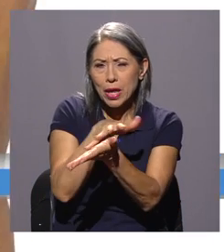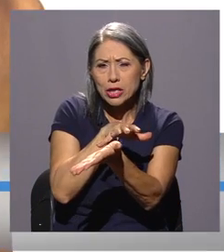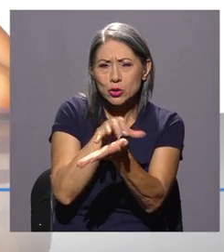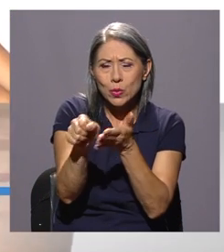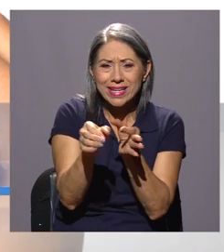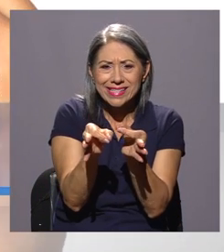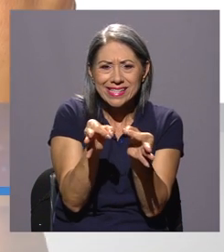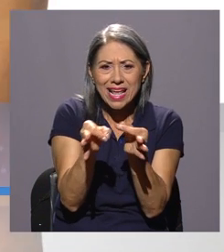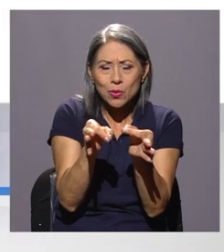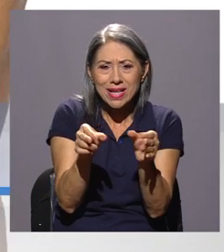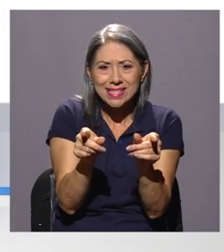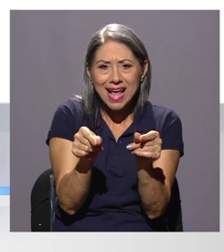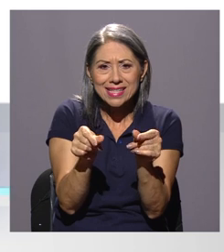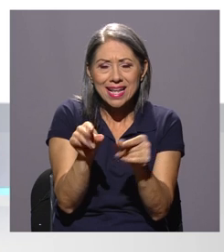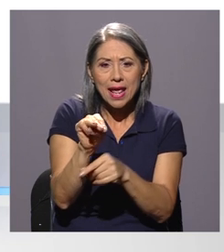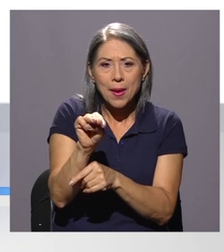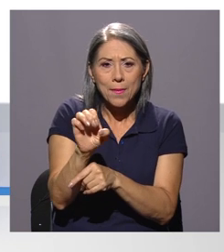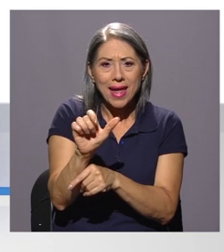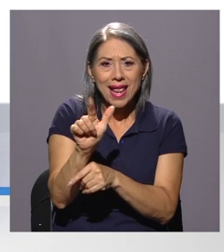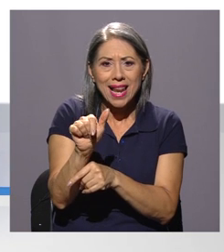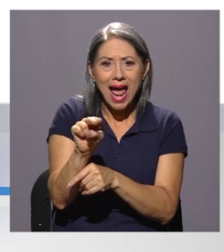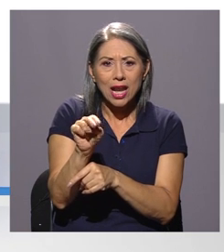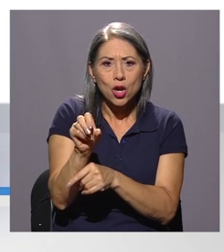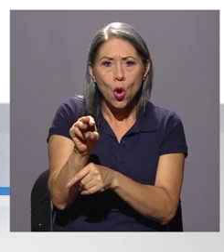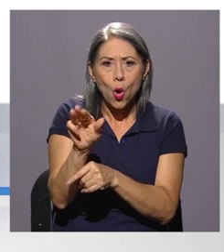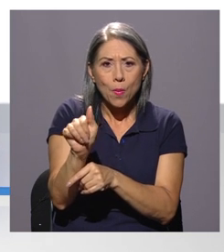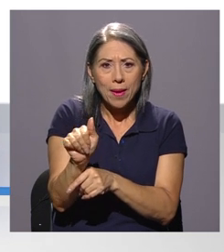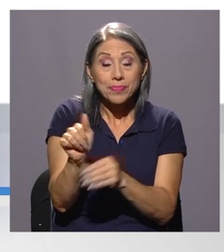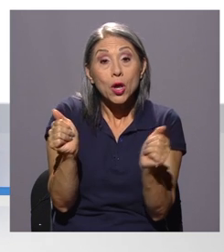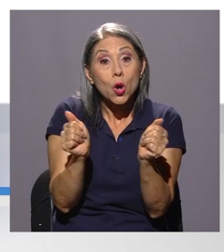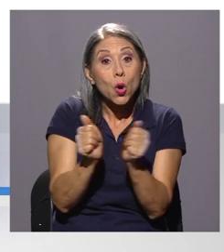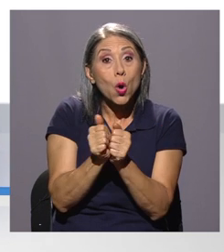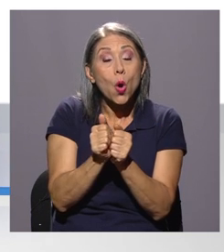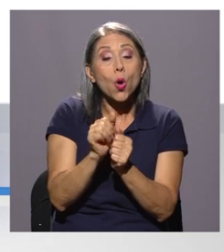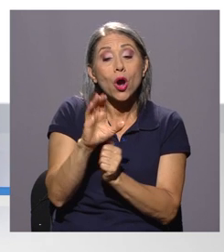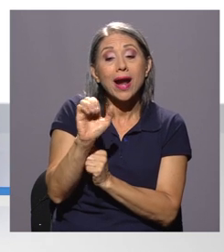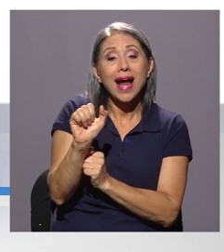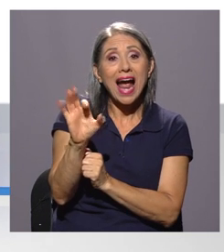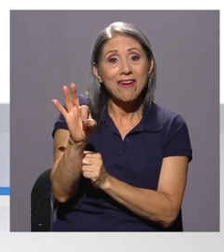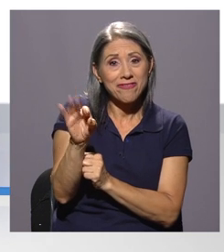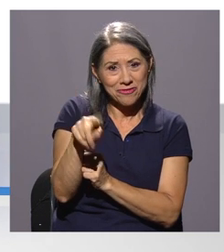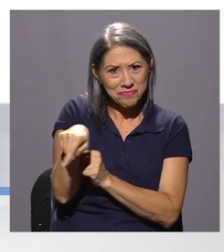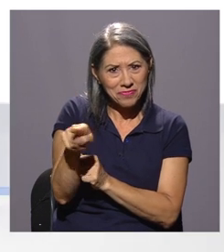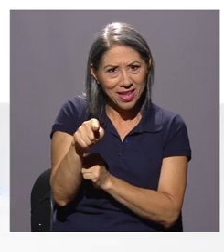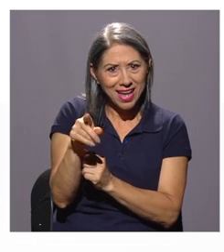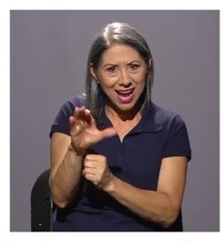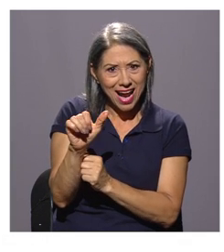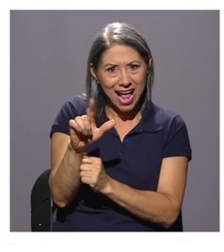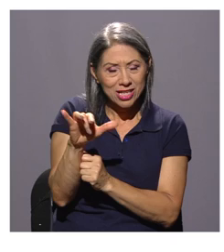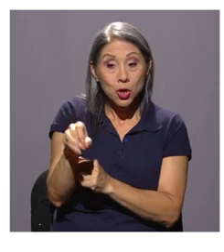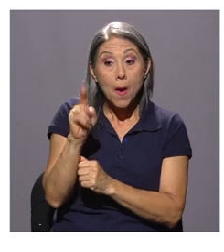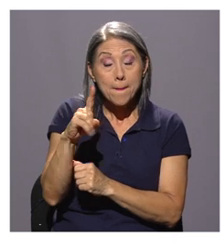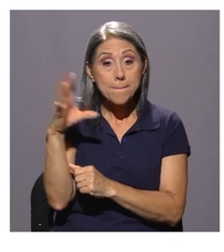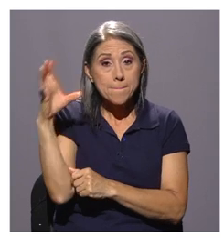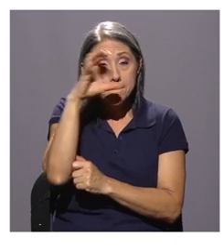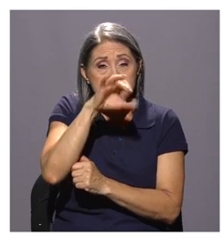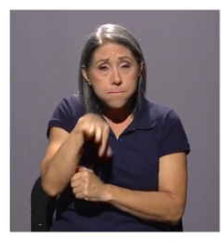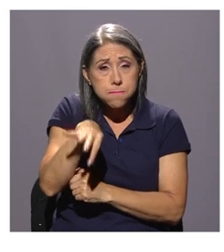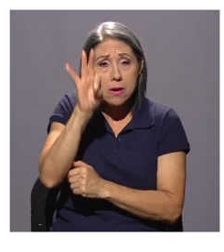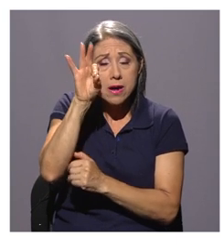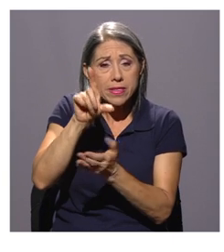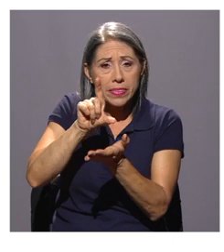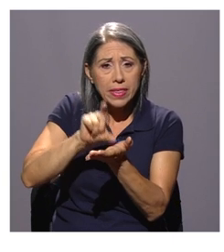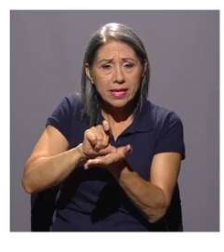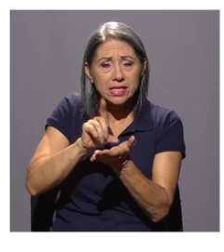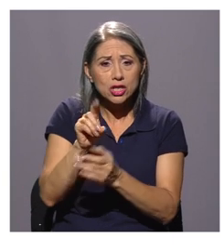Destruir las células del cáncer de melanoma a través de la inhibición de canales de calcio conocidos como CAF fue el principal hallazgo de la tesis doctoral